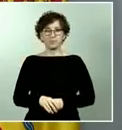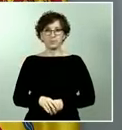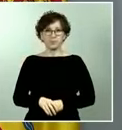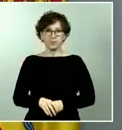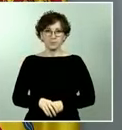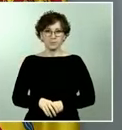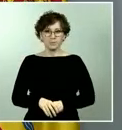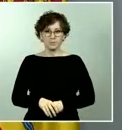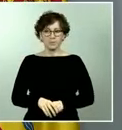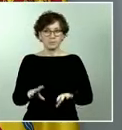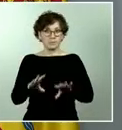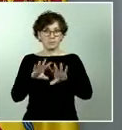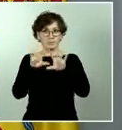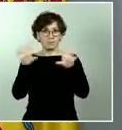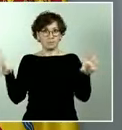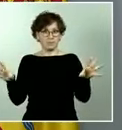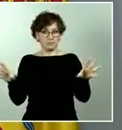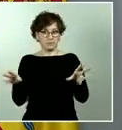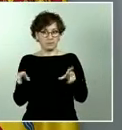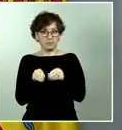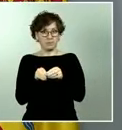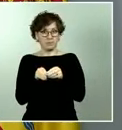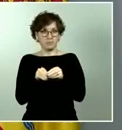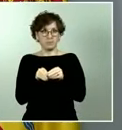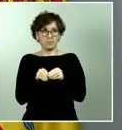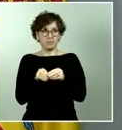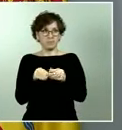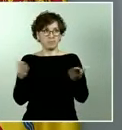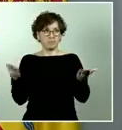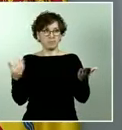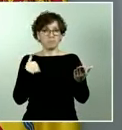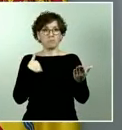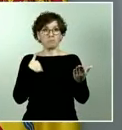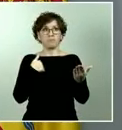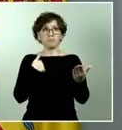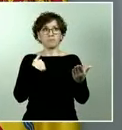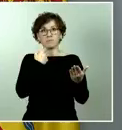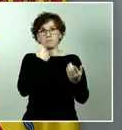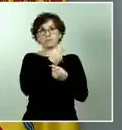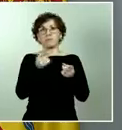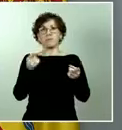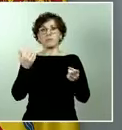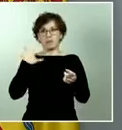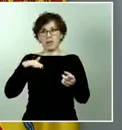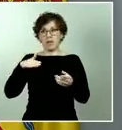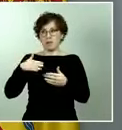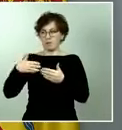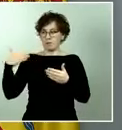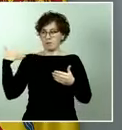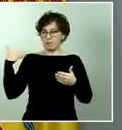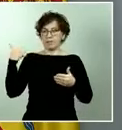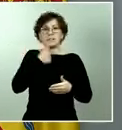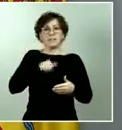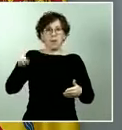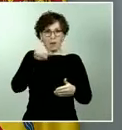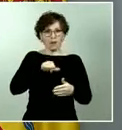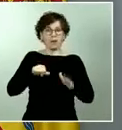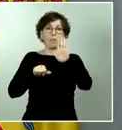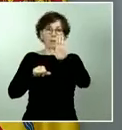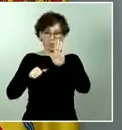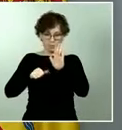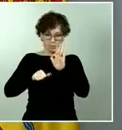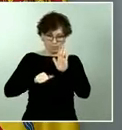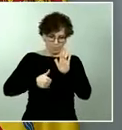que llevamos semanas, nos quedan también tiempo, nos queda tiempo, no podemos